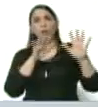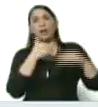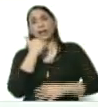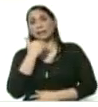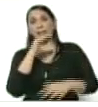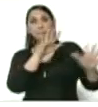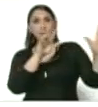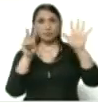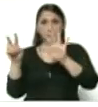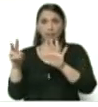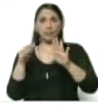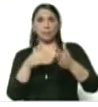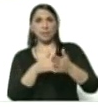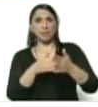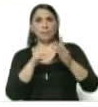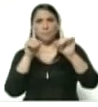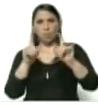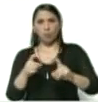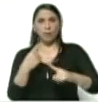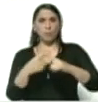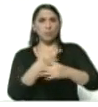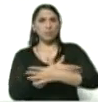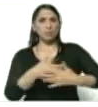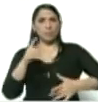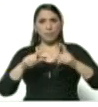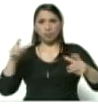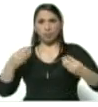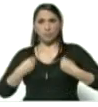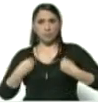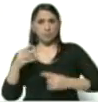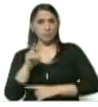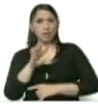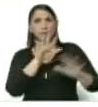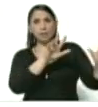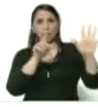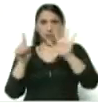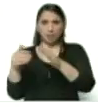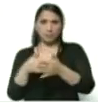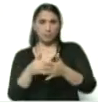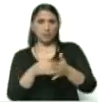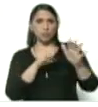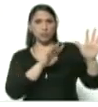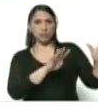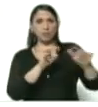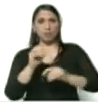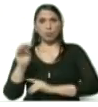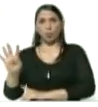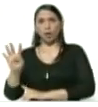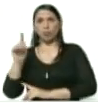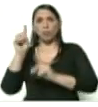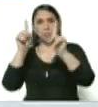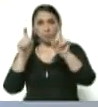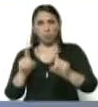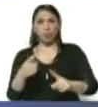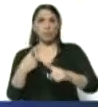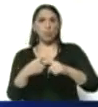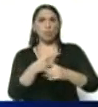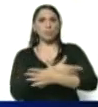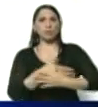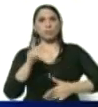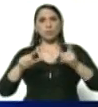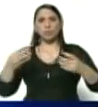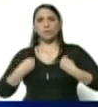.000 pruebas por millón de habitantes, exactamente 16.904 pruebas por millón de